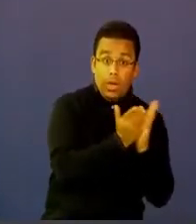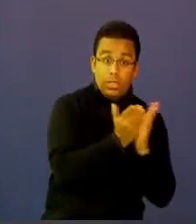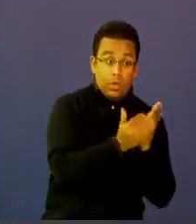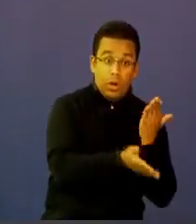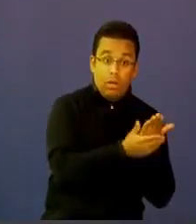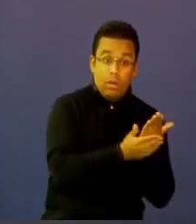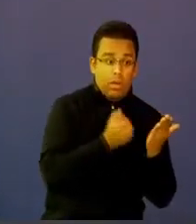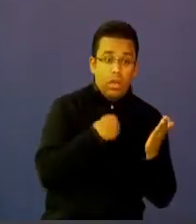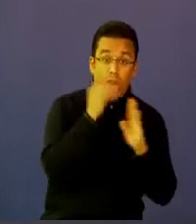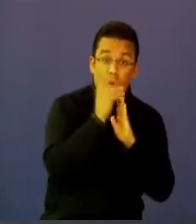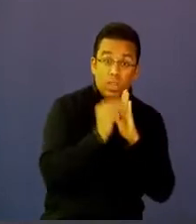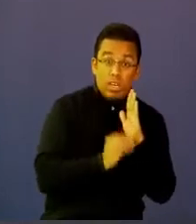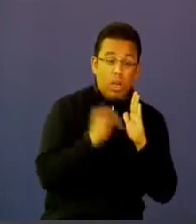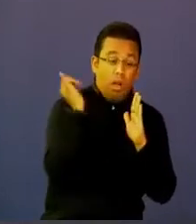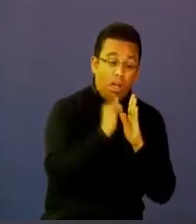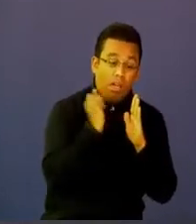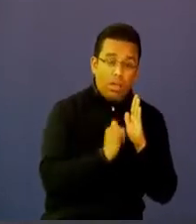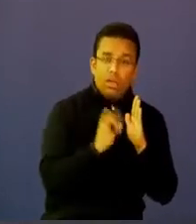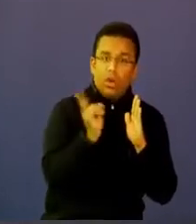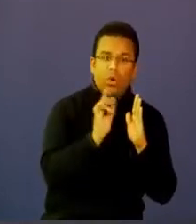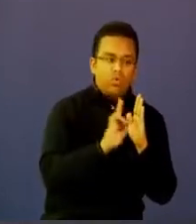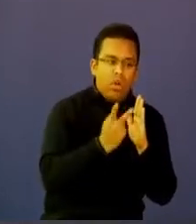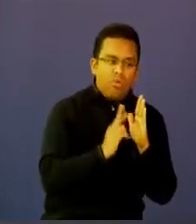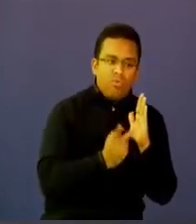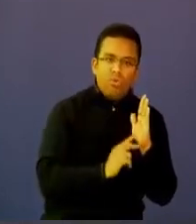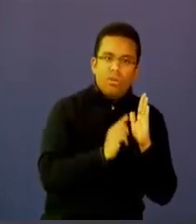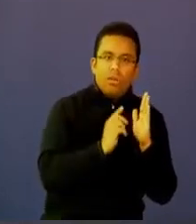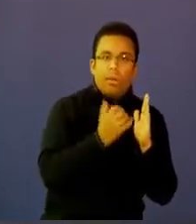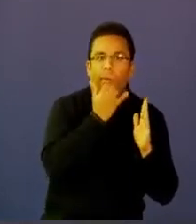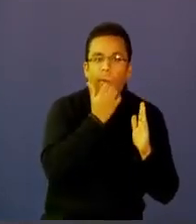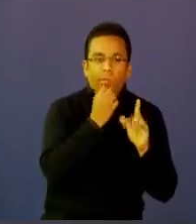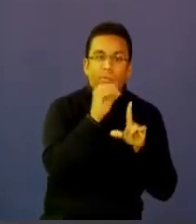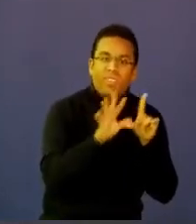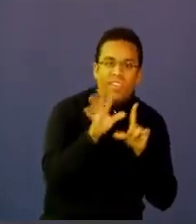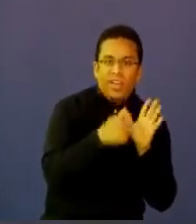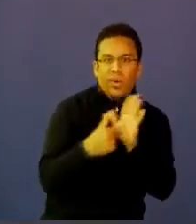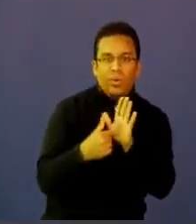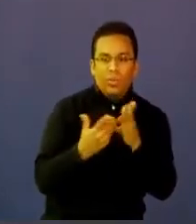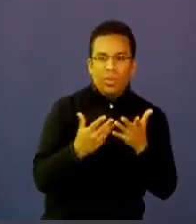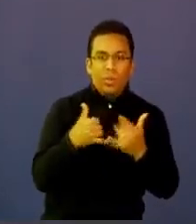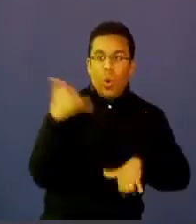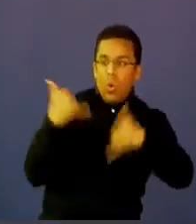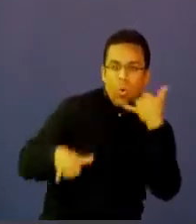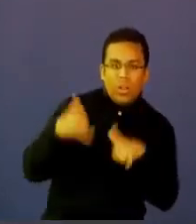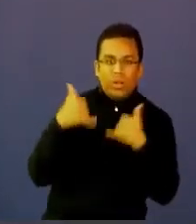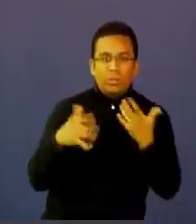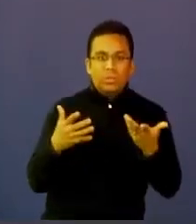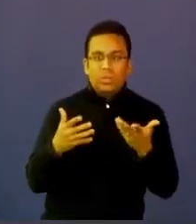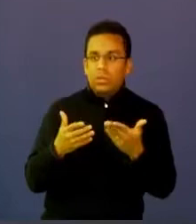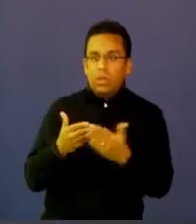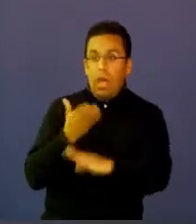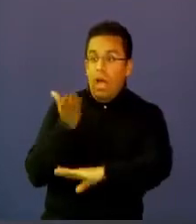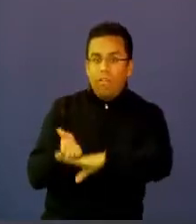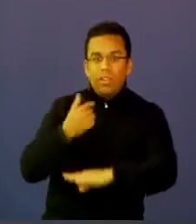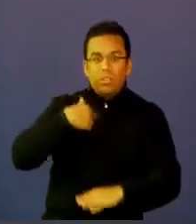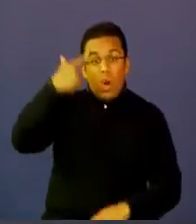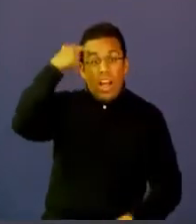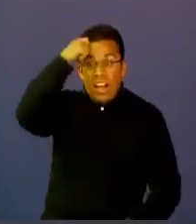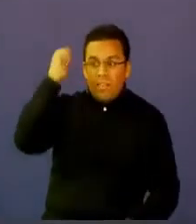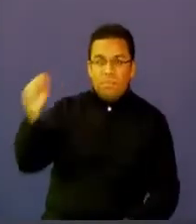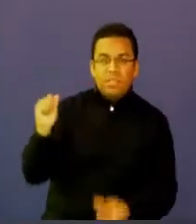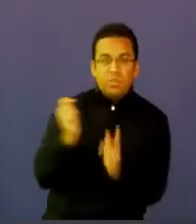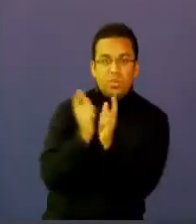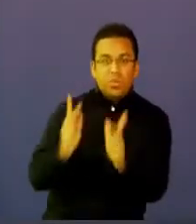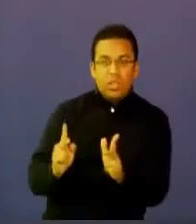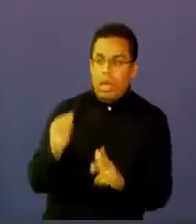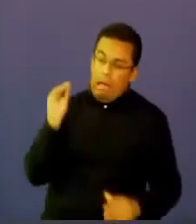renovar los contenidos y renovarlos utilizando video, juegos interactivos, planteando retos para los estudiantes. El mismo Súperate